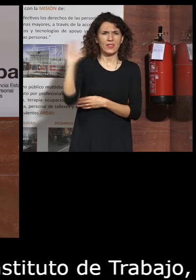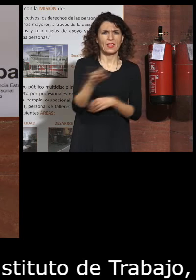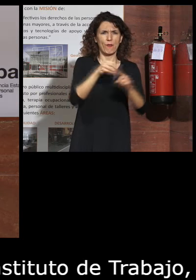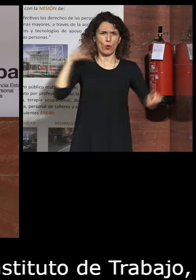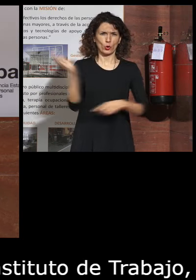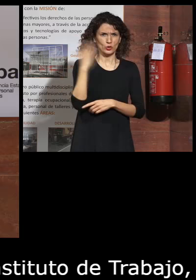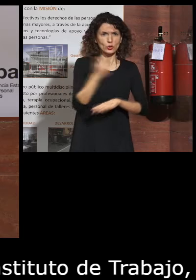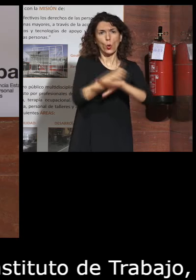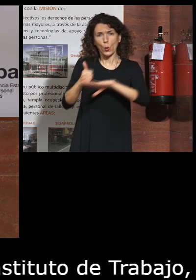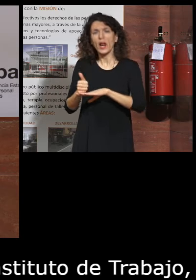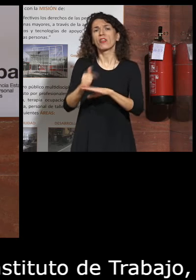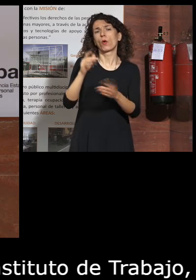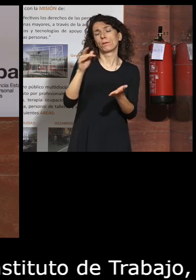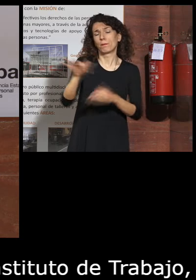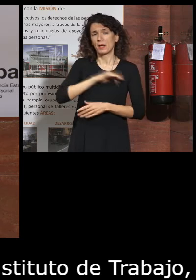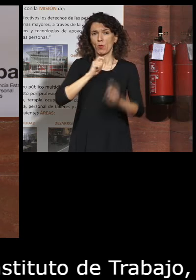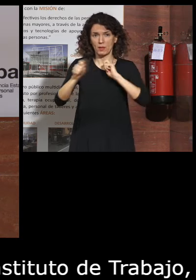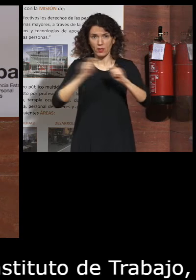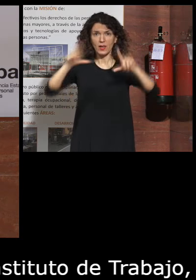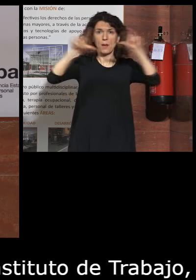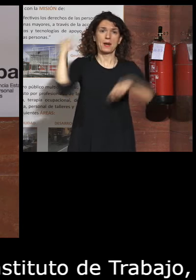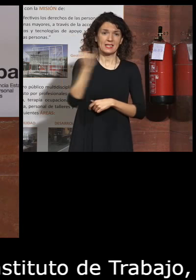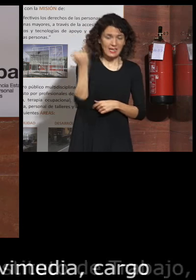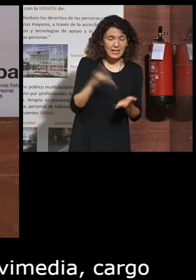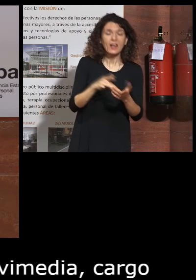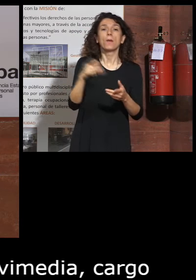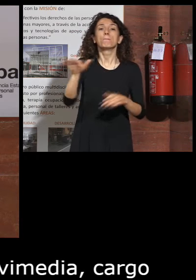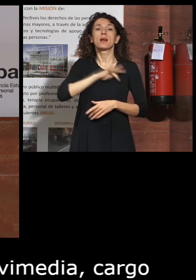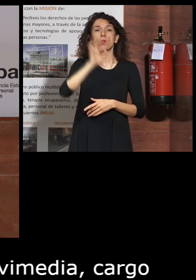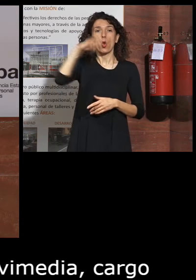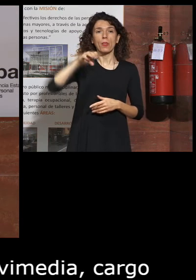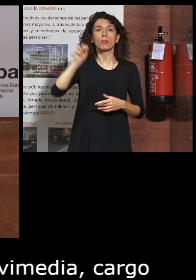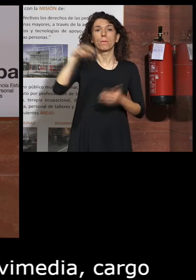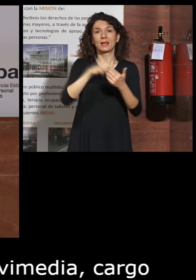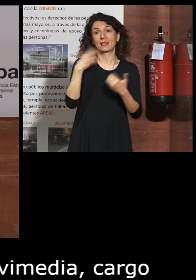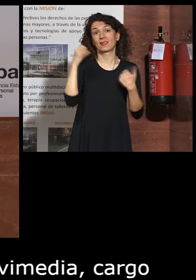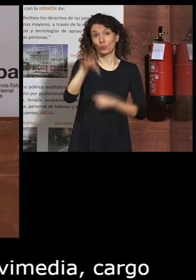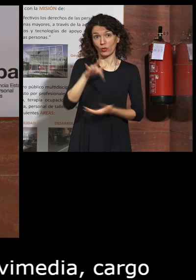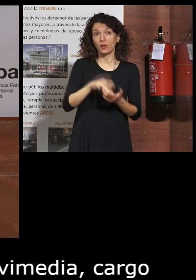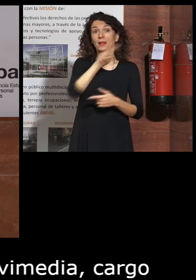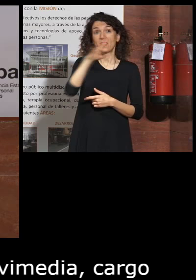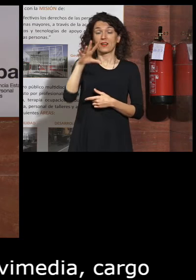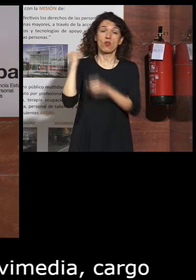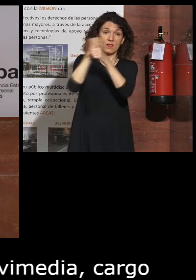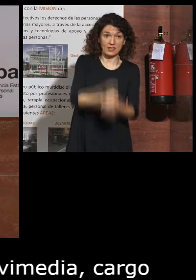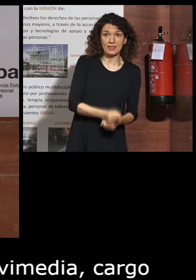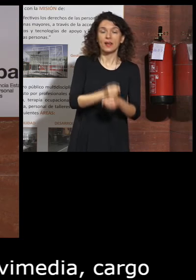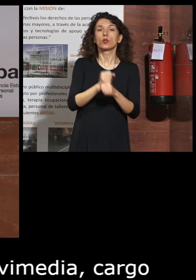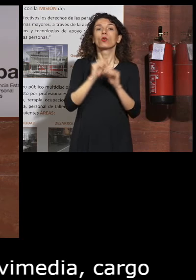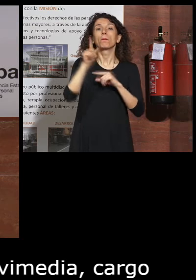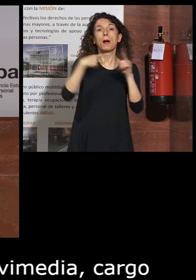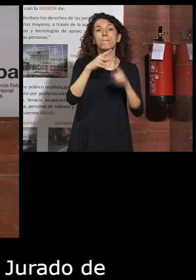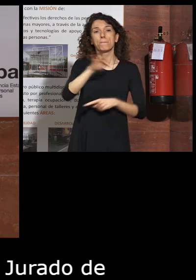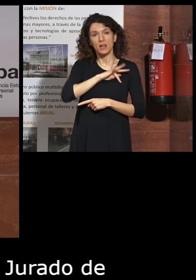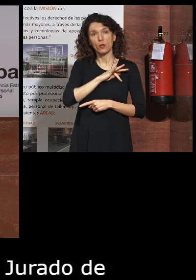foros jurado de premios periodísticos empresariales institucionales y premio ONDAS 2014 por el 25 aniversario de Servimedia y premio del foro